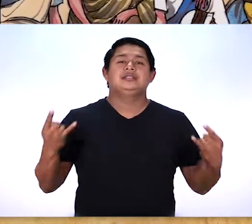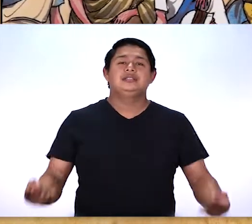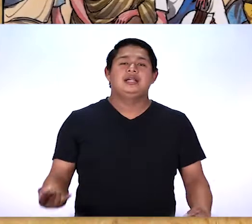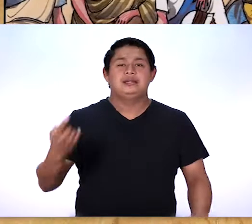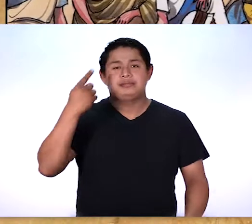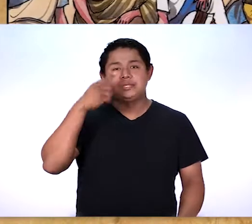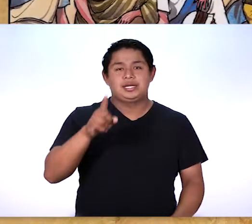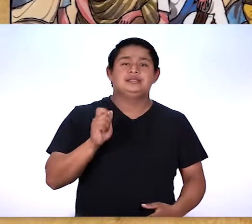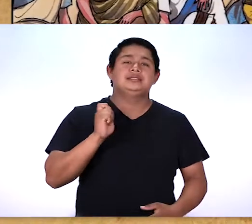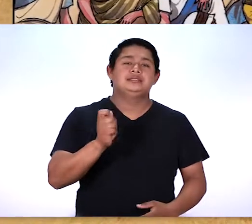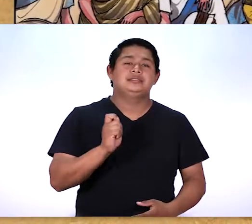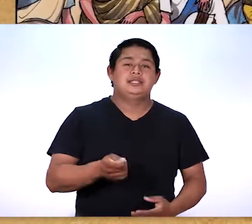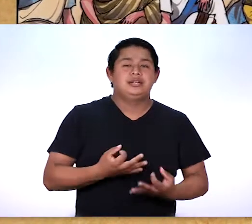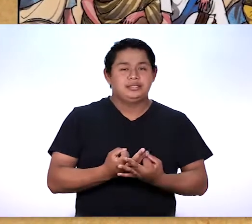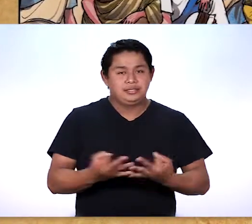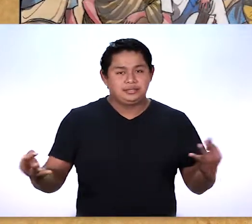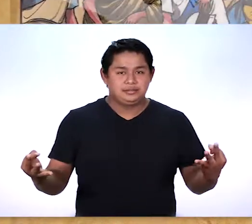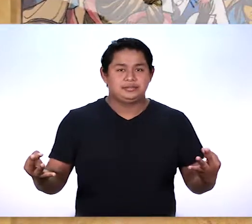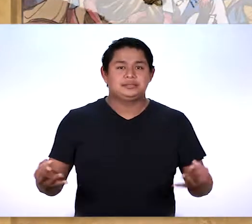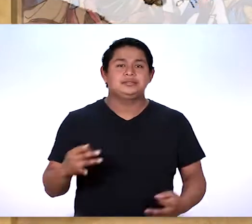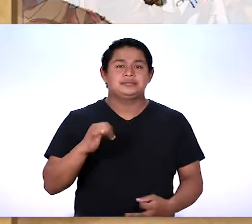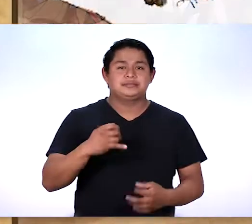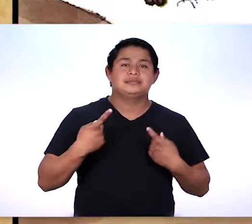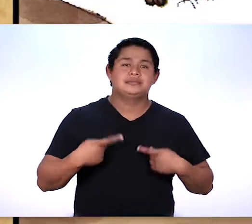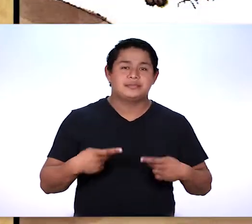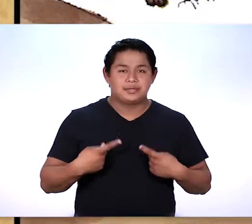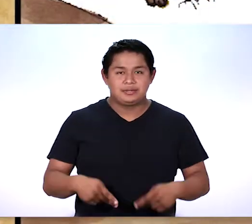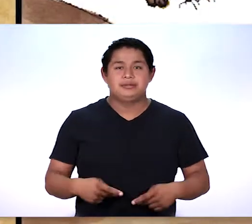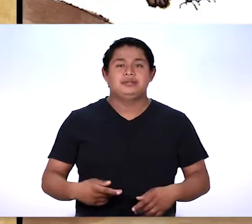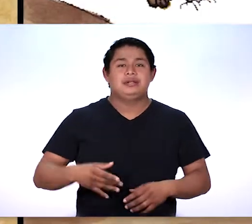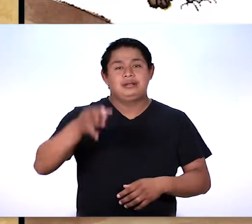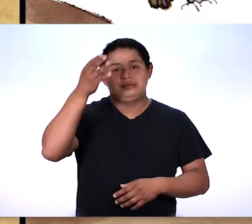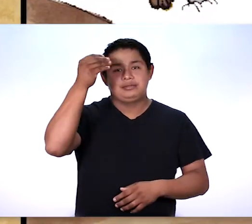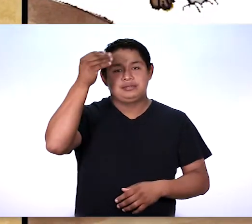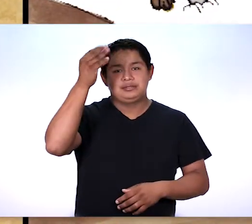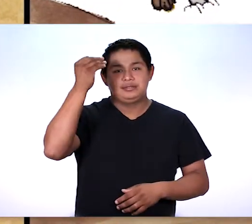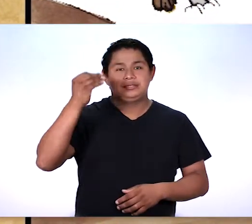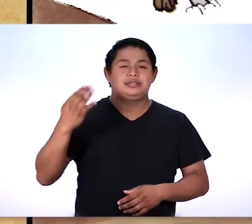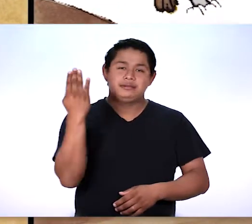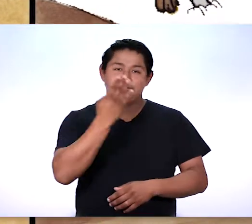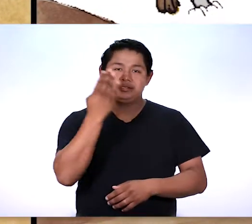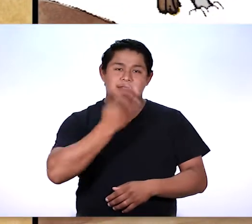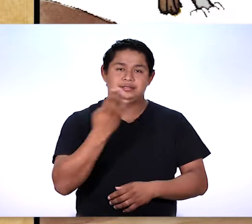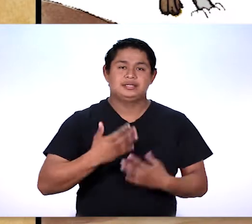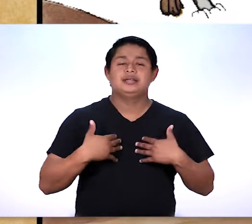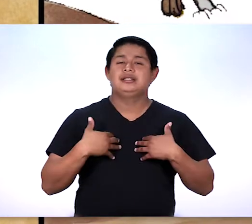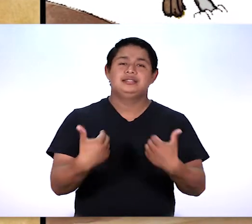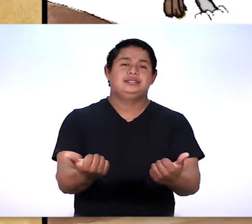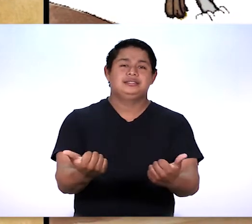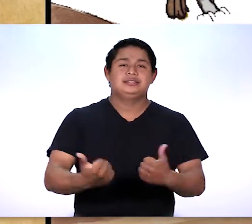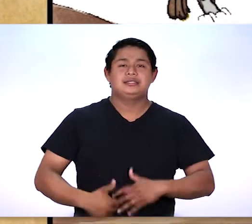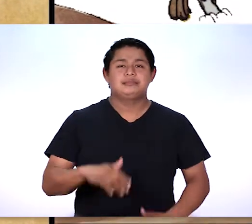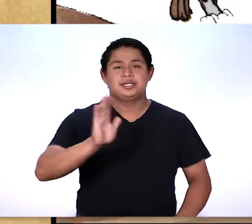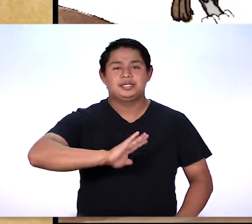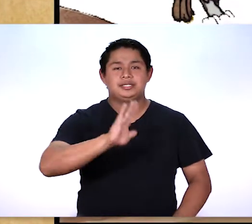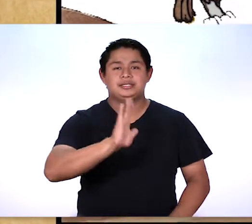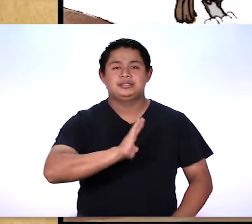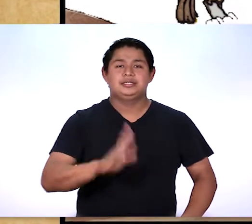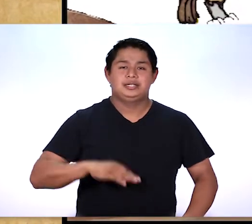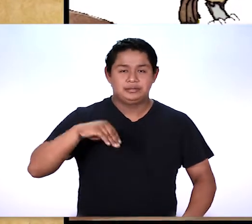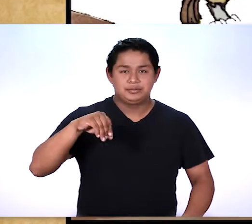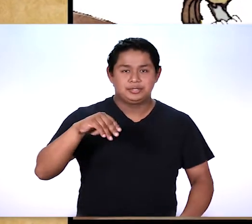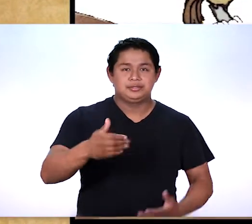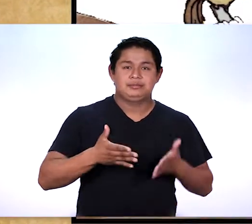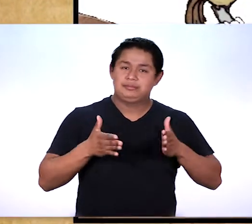quiere decir la parábola del sembrador. Los que oyen el mensaje del reino y no lo entienden,